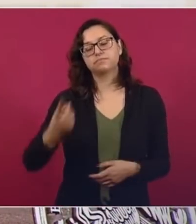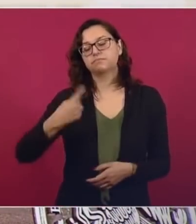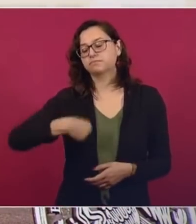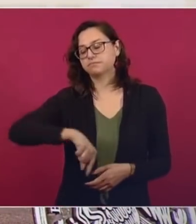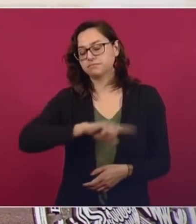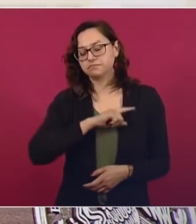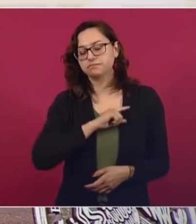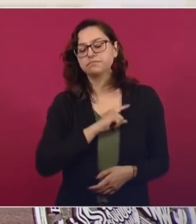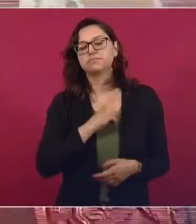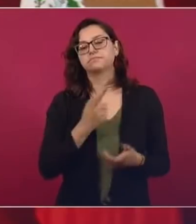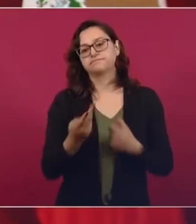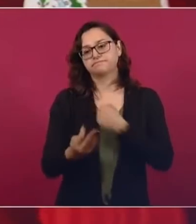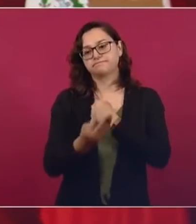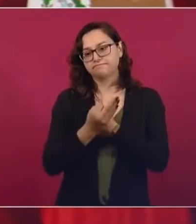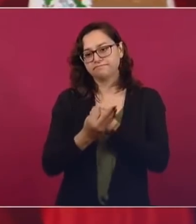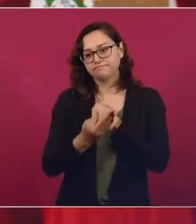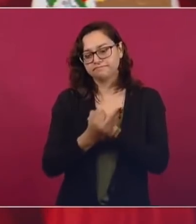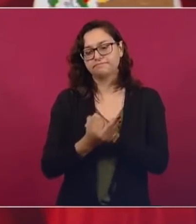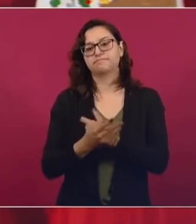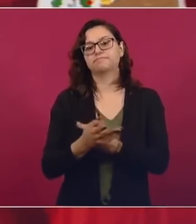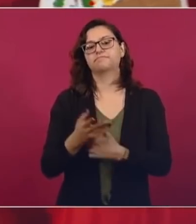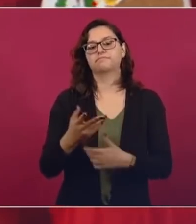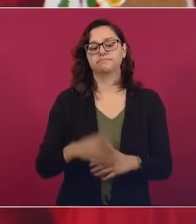defendernos legalmente.